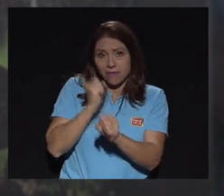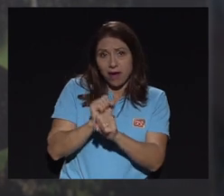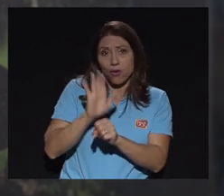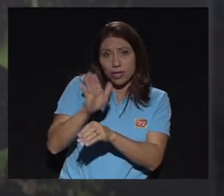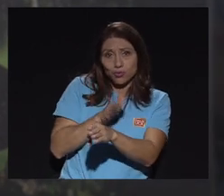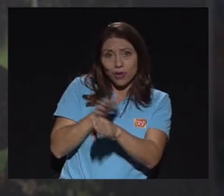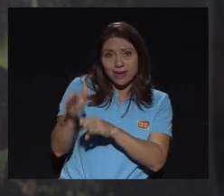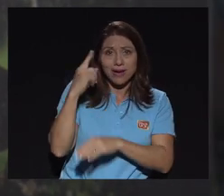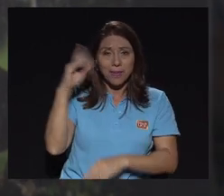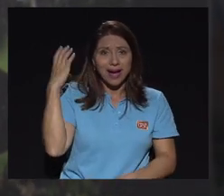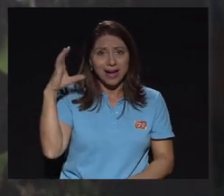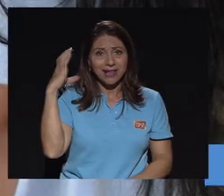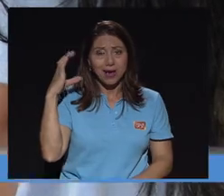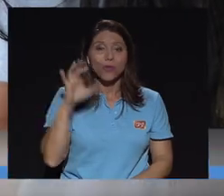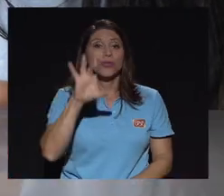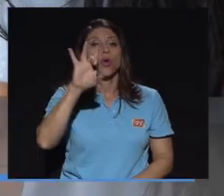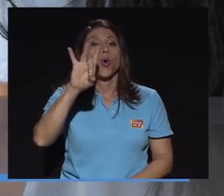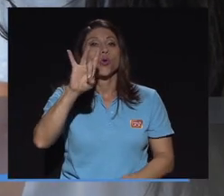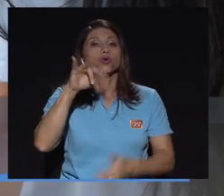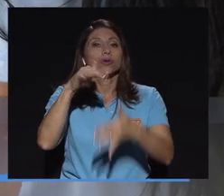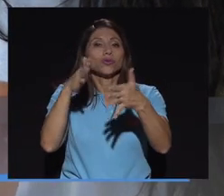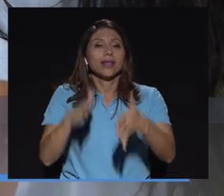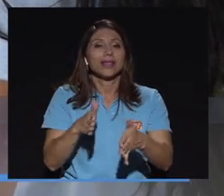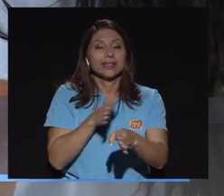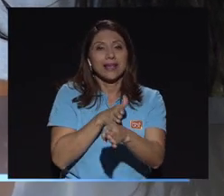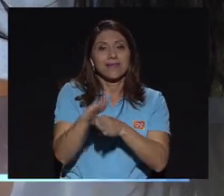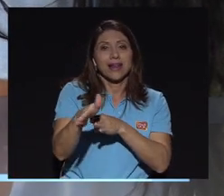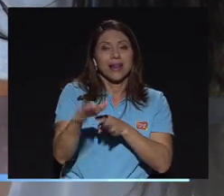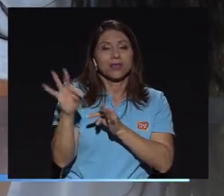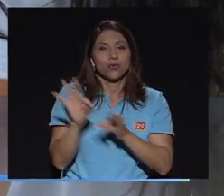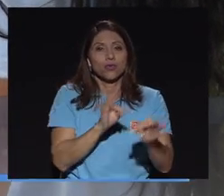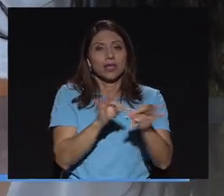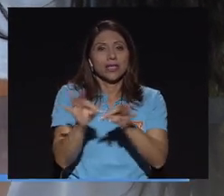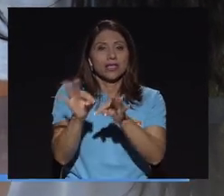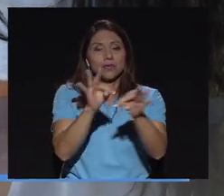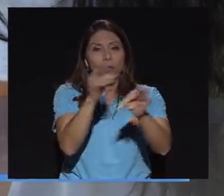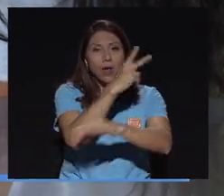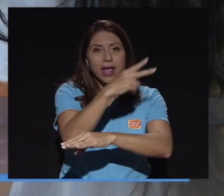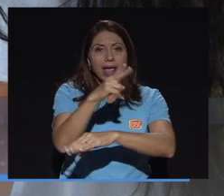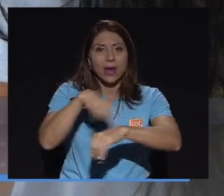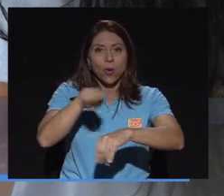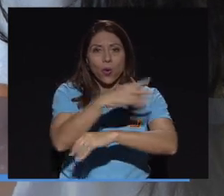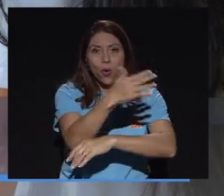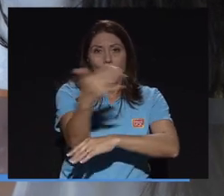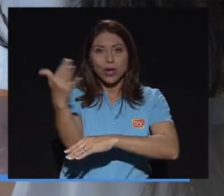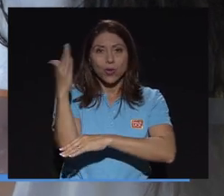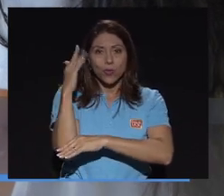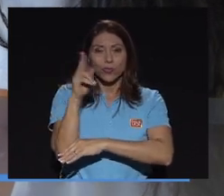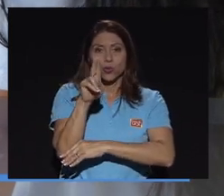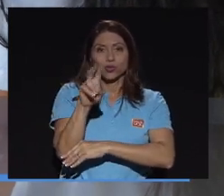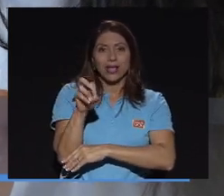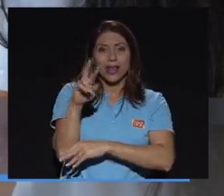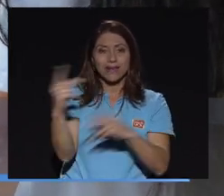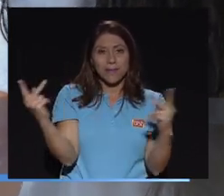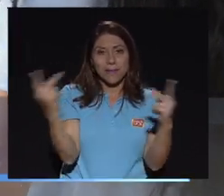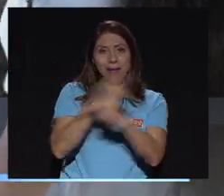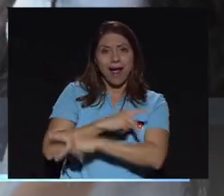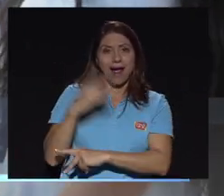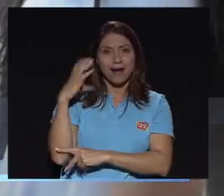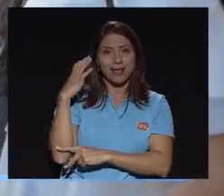carrera para la zona de Cartago los ocho estudiantes de la carrera de turismo ecológico del recinto de la UCR en Paraíso